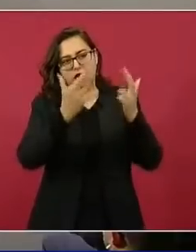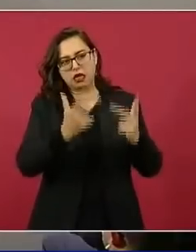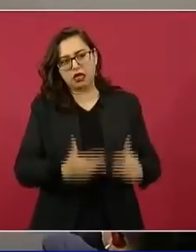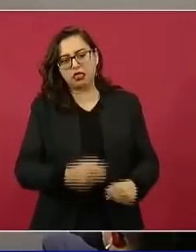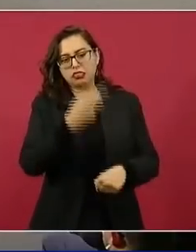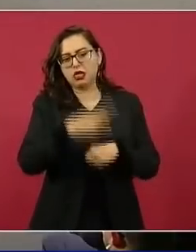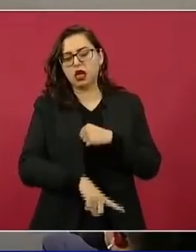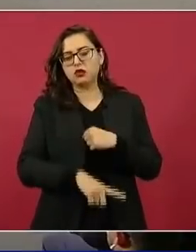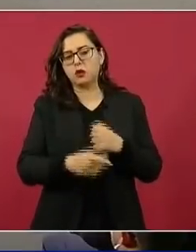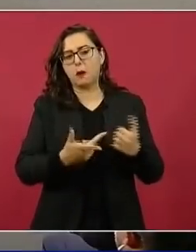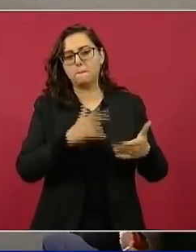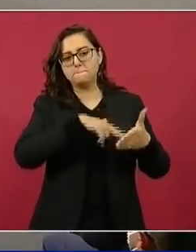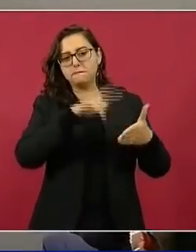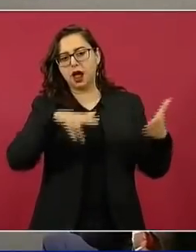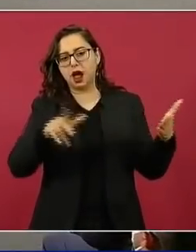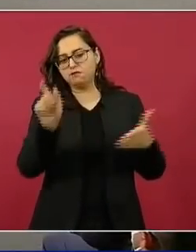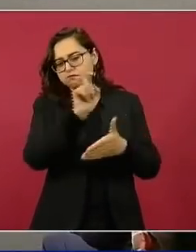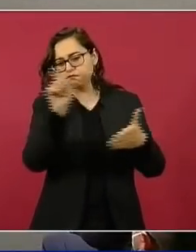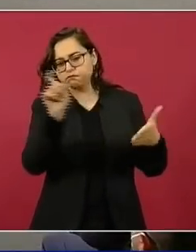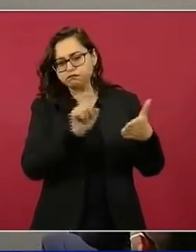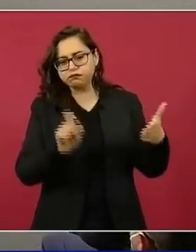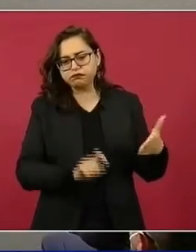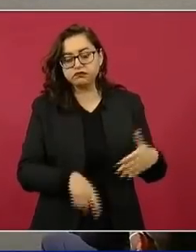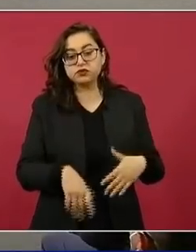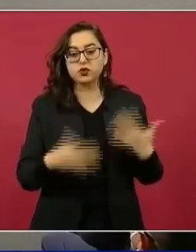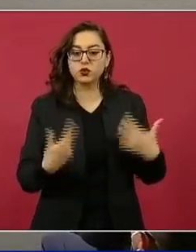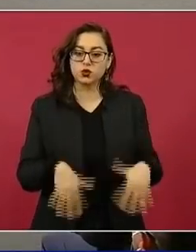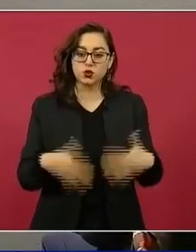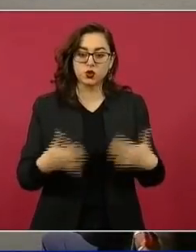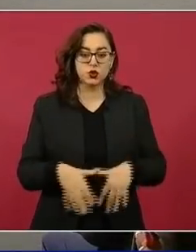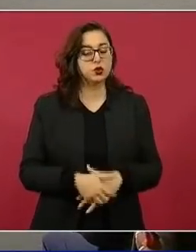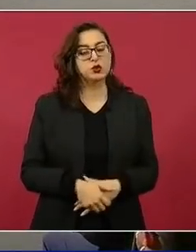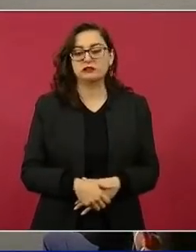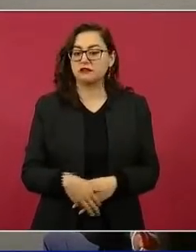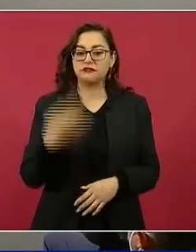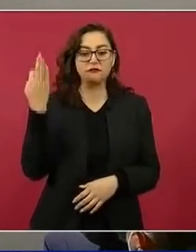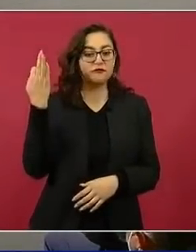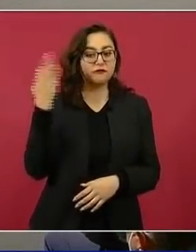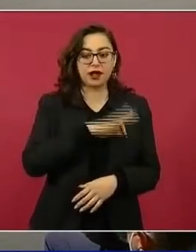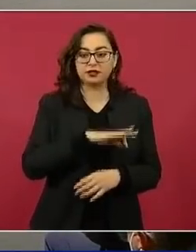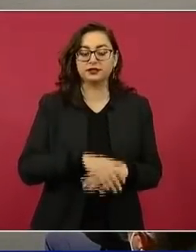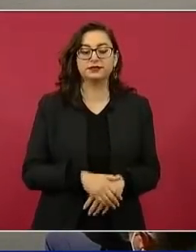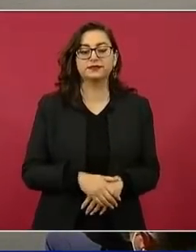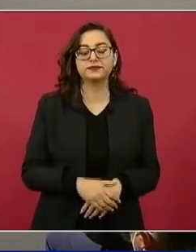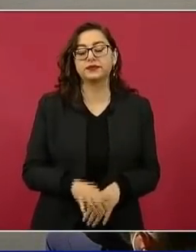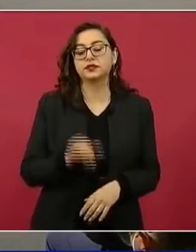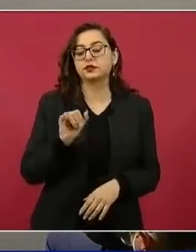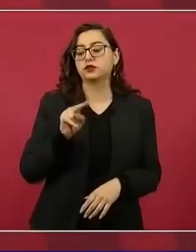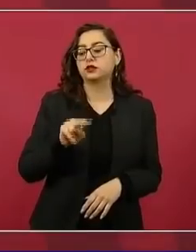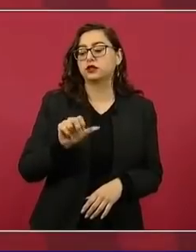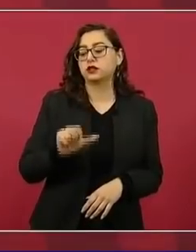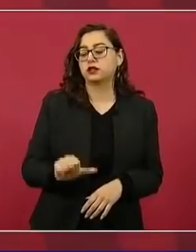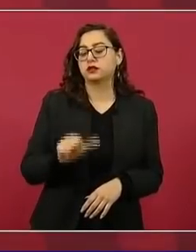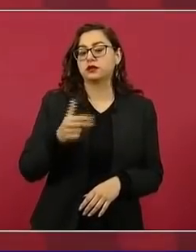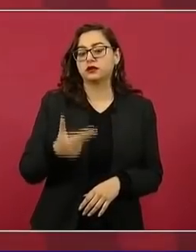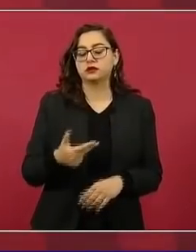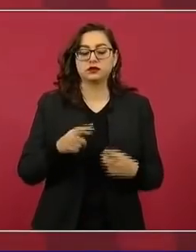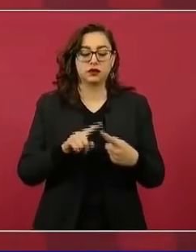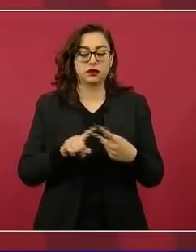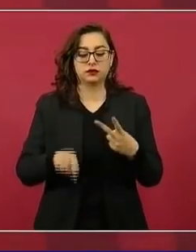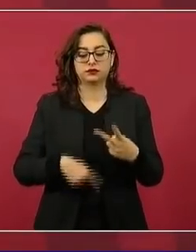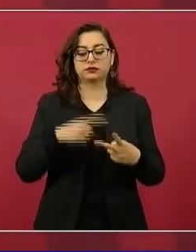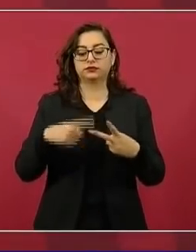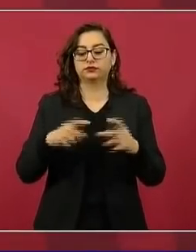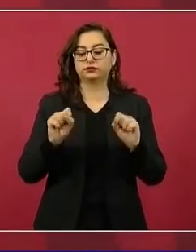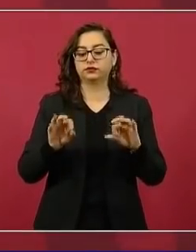histórico. Esta información es falsa. Tanto el Instituto Nacional de Antropología e Historia como la Oficina de Correos